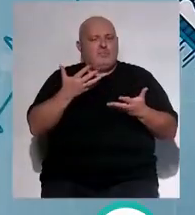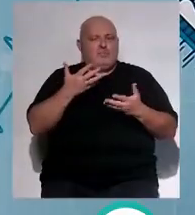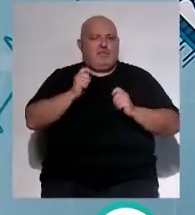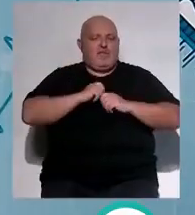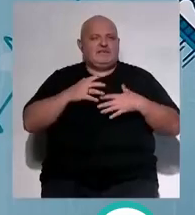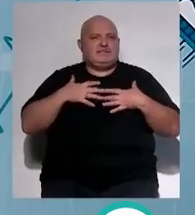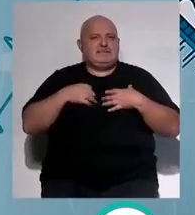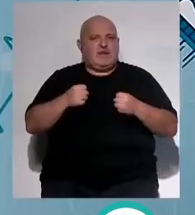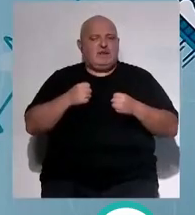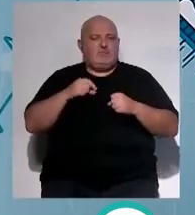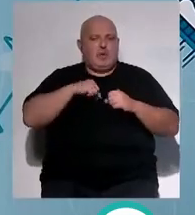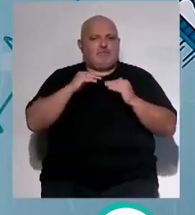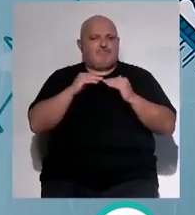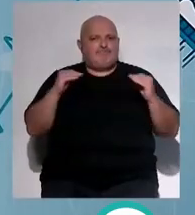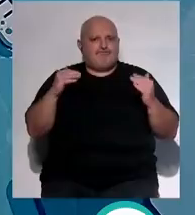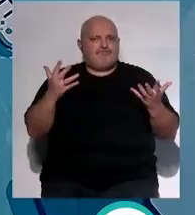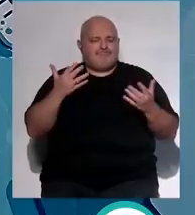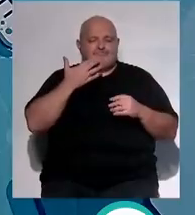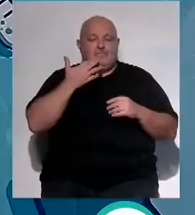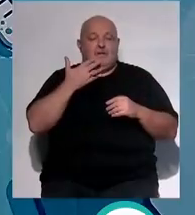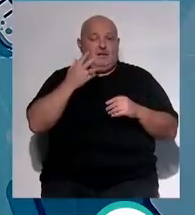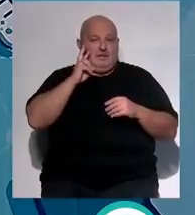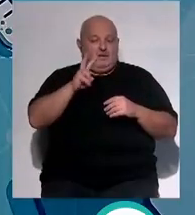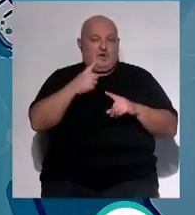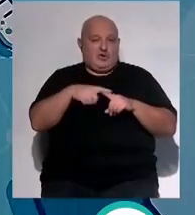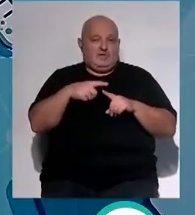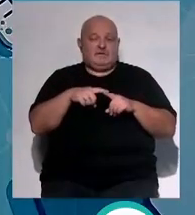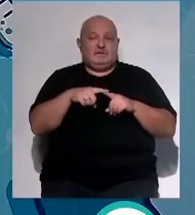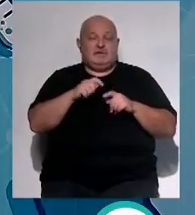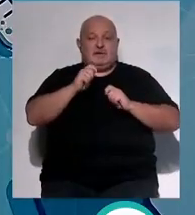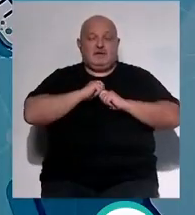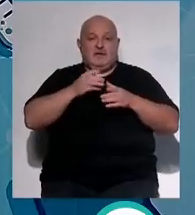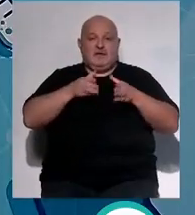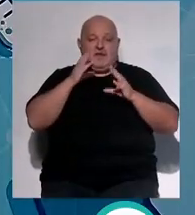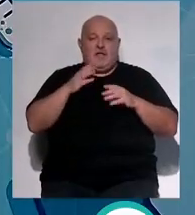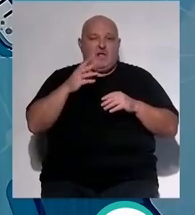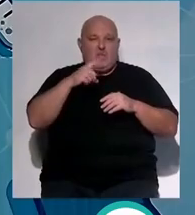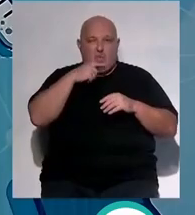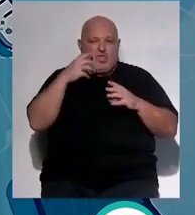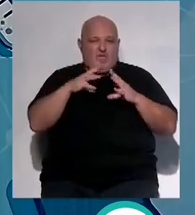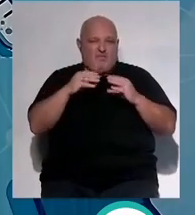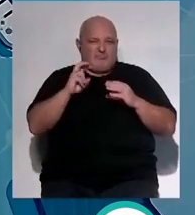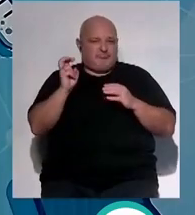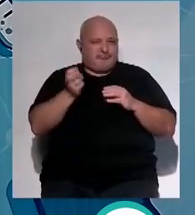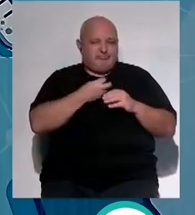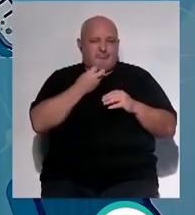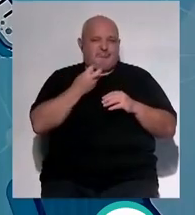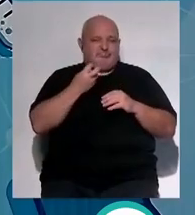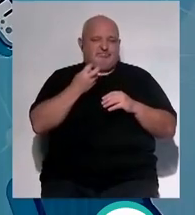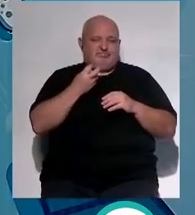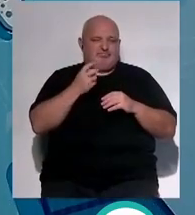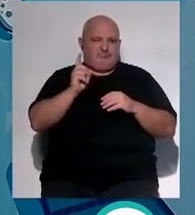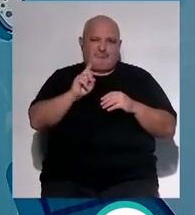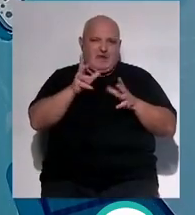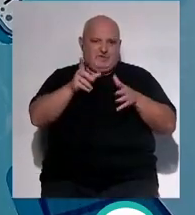ser saludable y ser equilibrado? sí, porque también te voy a decir una cosa si me vas a desayunar bollería o me vas a desayunar cualquier cosa que pilles